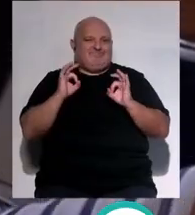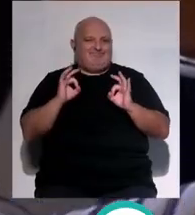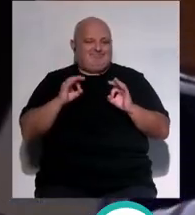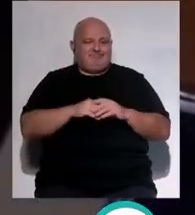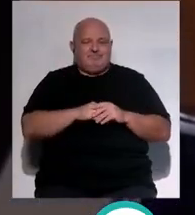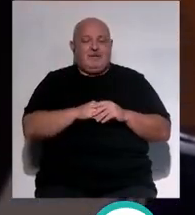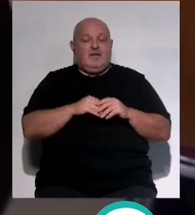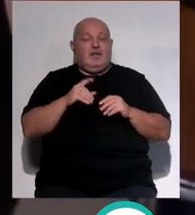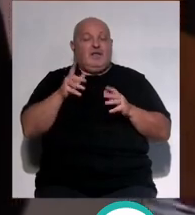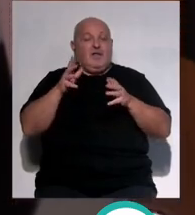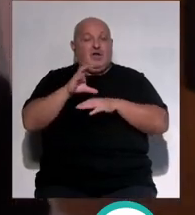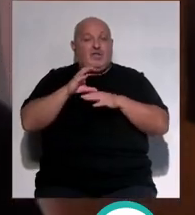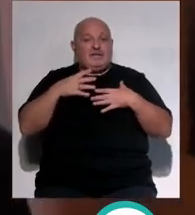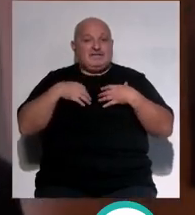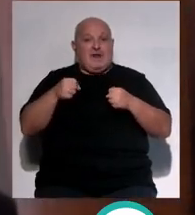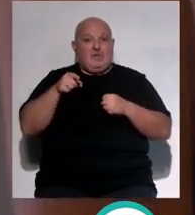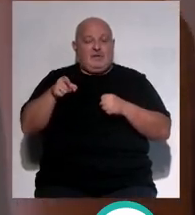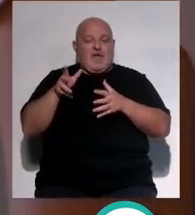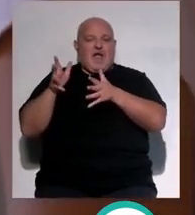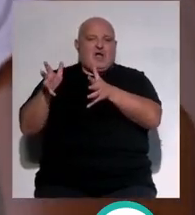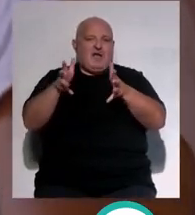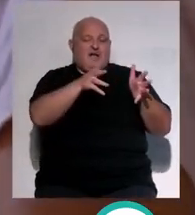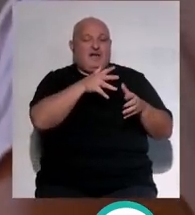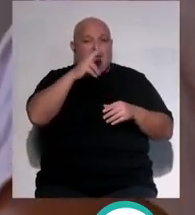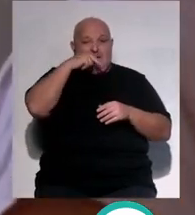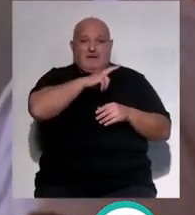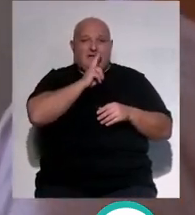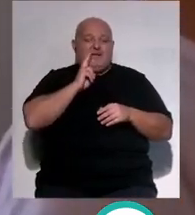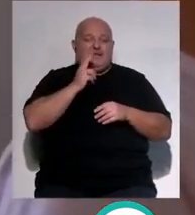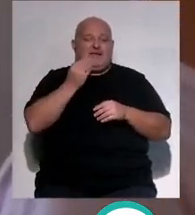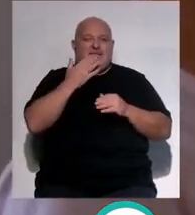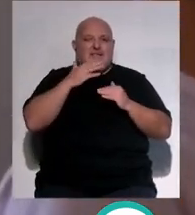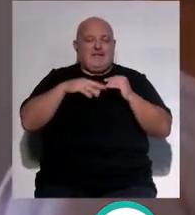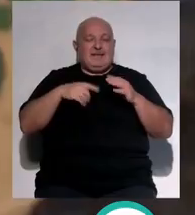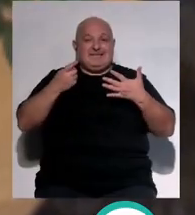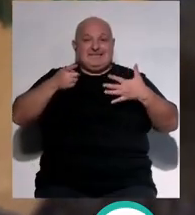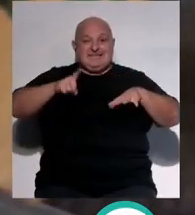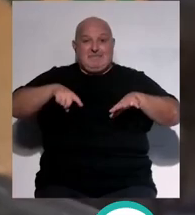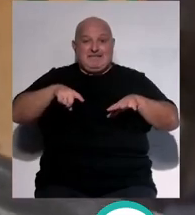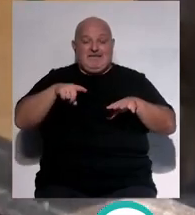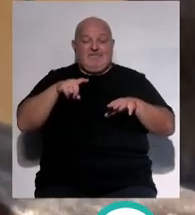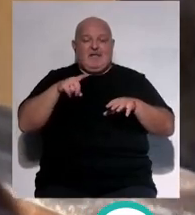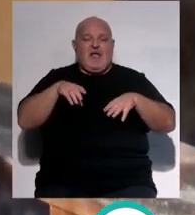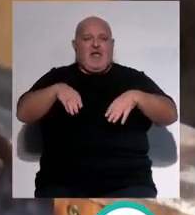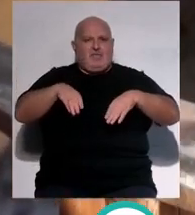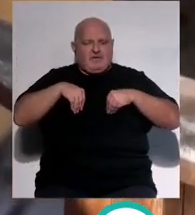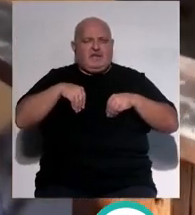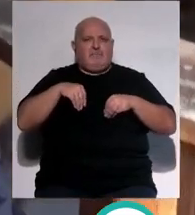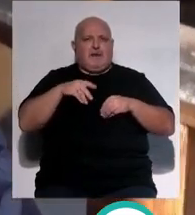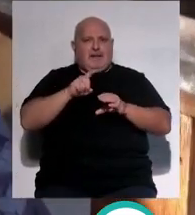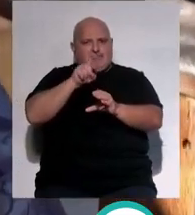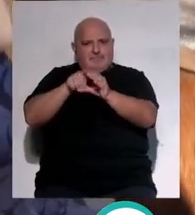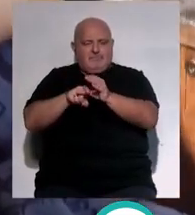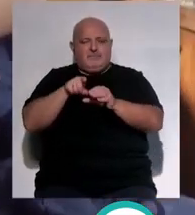En este sentido, la Consejería de Salud y Consumo recomienda a los progenitores con niños menores de seis meses que acepten la invitación